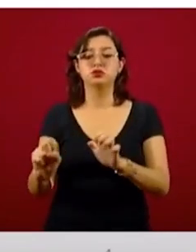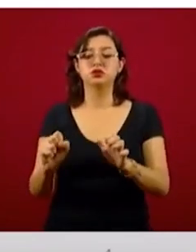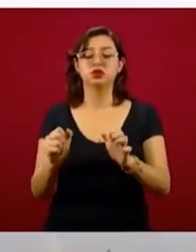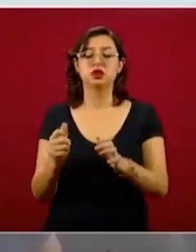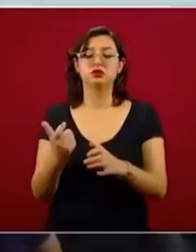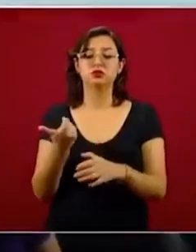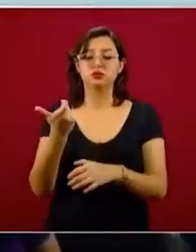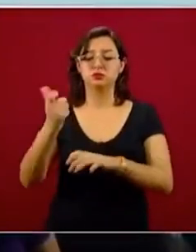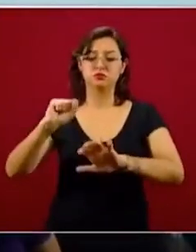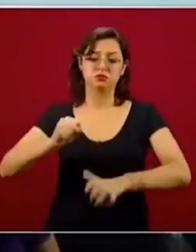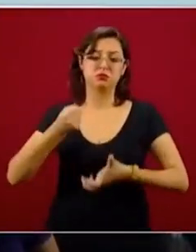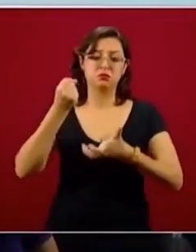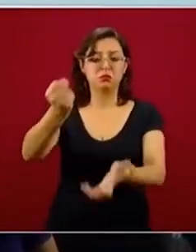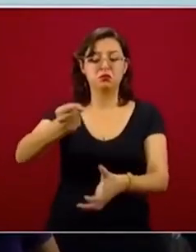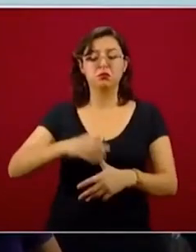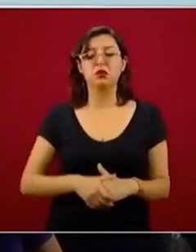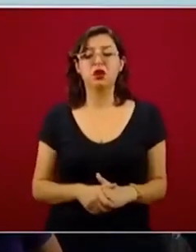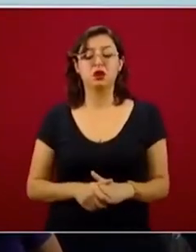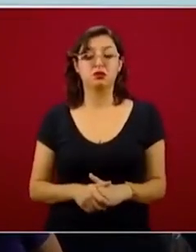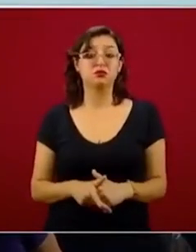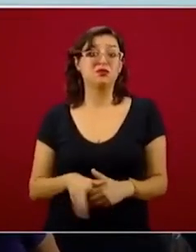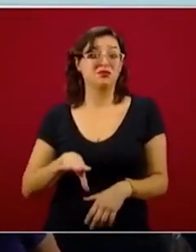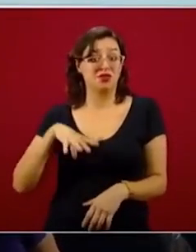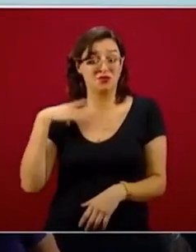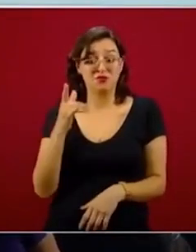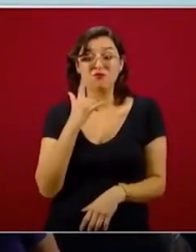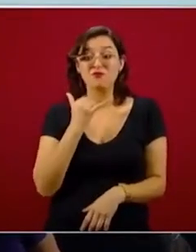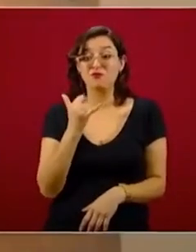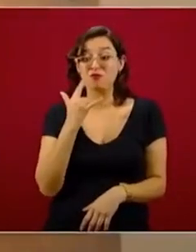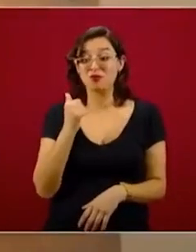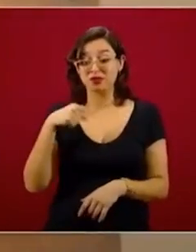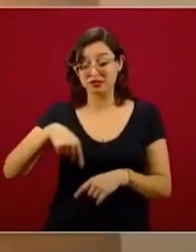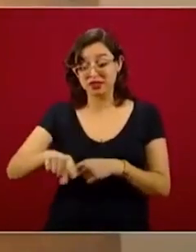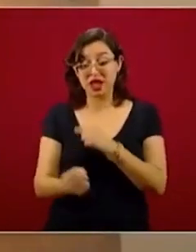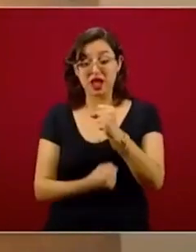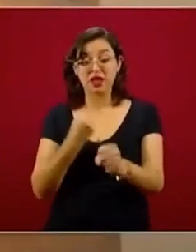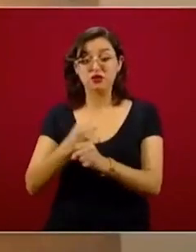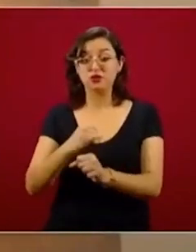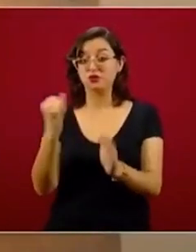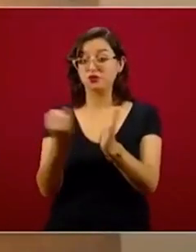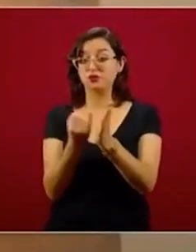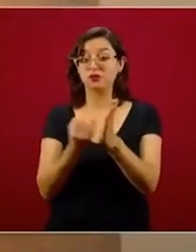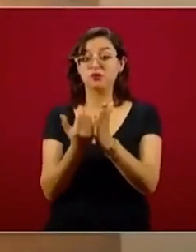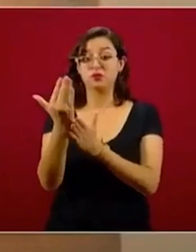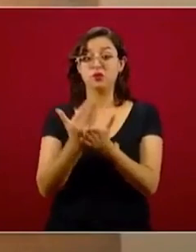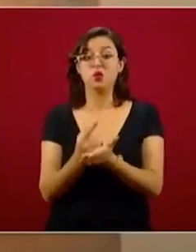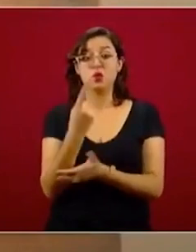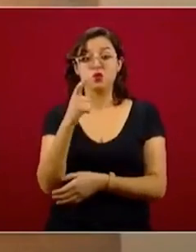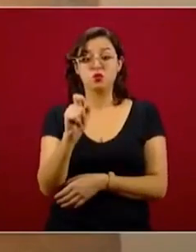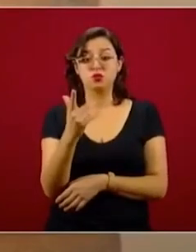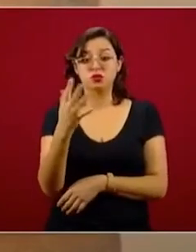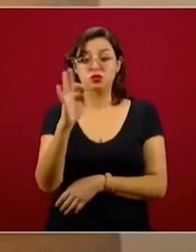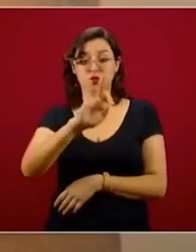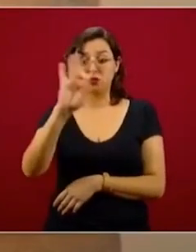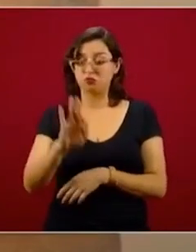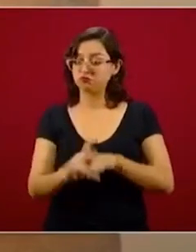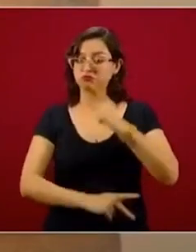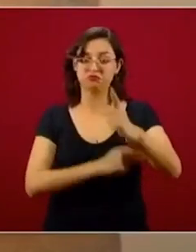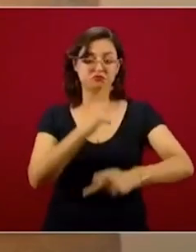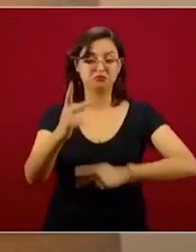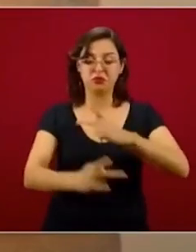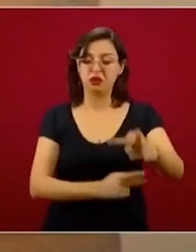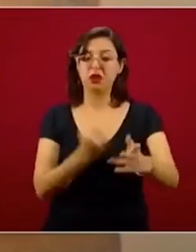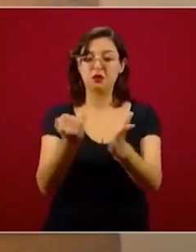que el instituto ha hecho un esfuerzo importante. Este año bajamos las tasas de interés en 1.5 por ciento para todos los tipos de préstamo